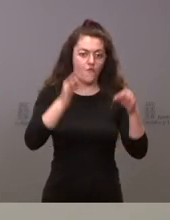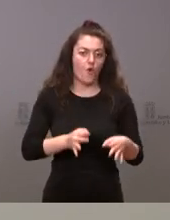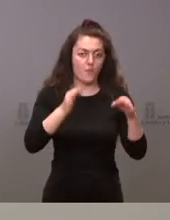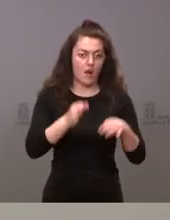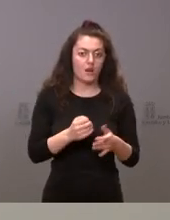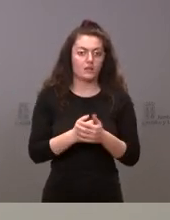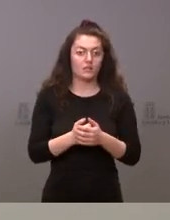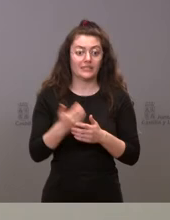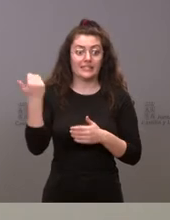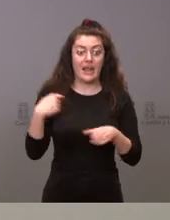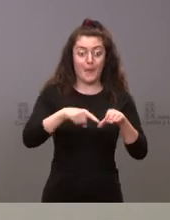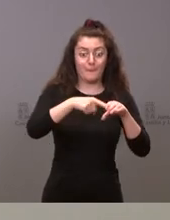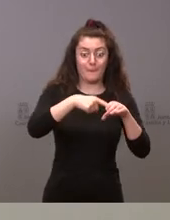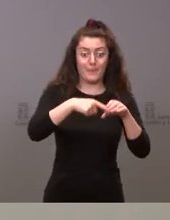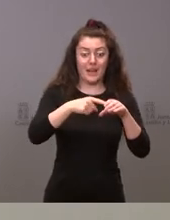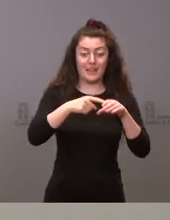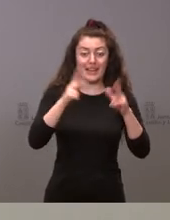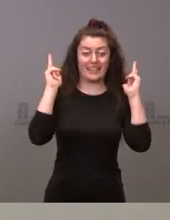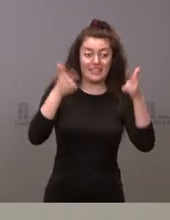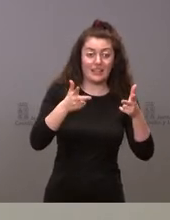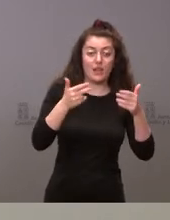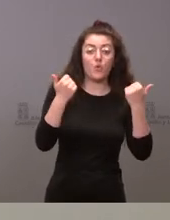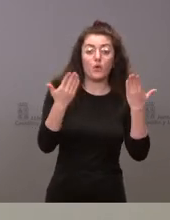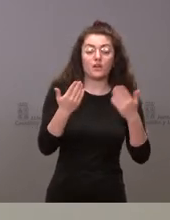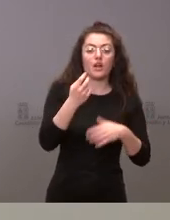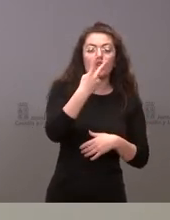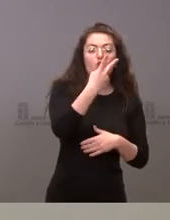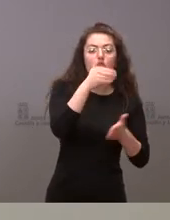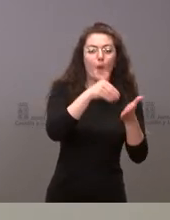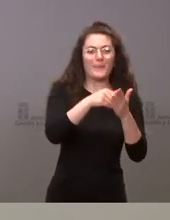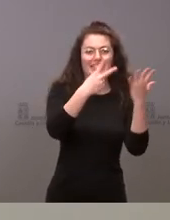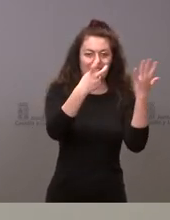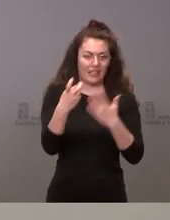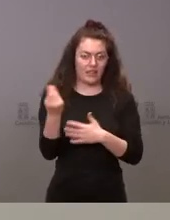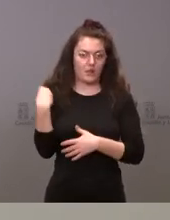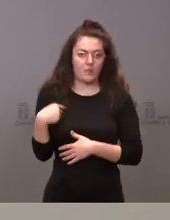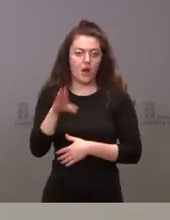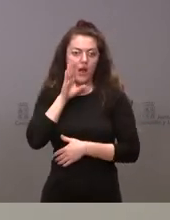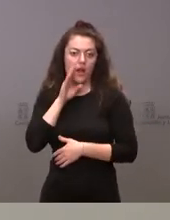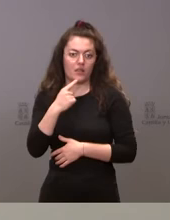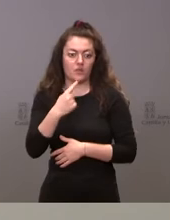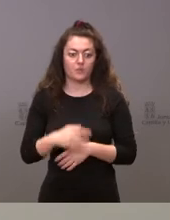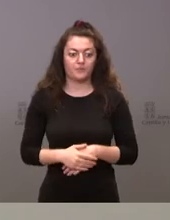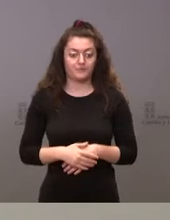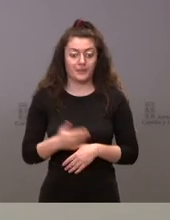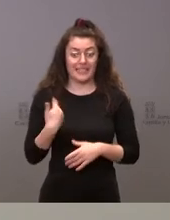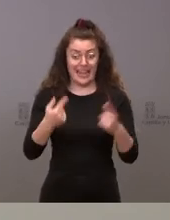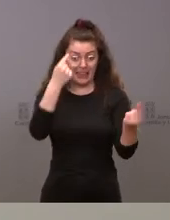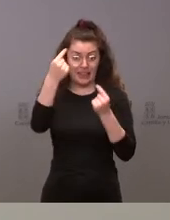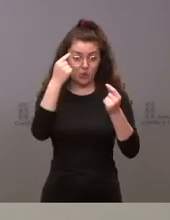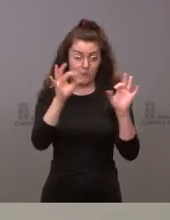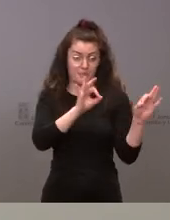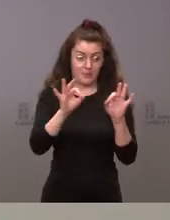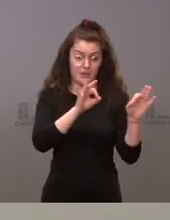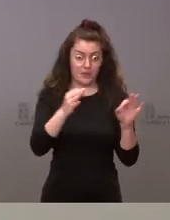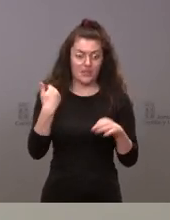plazas residenciales para esta primera etapa asciende a 2.700 como les he informado anteriormente por lo tanto nos estamos preparando ya y somos conscientes